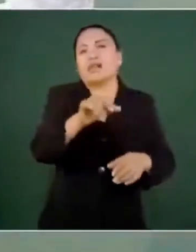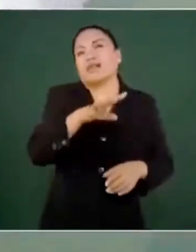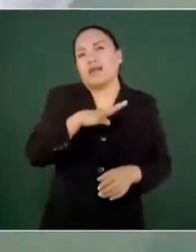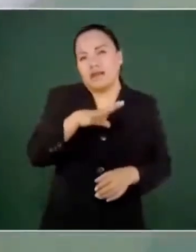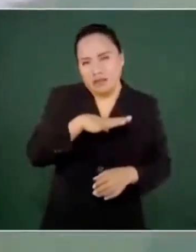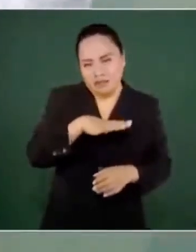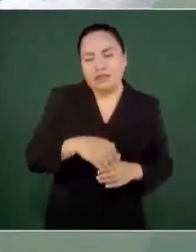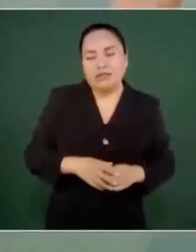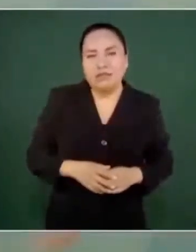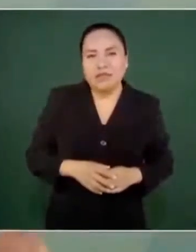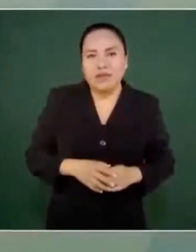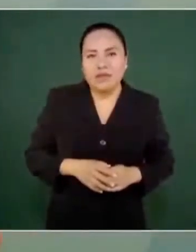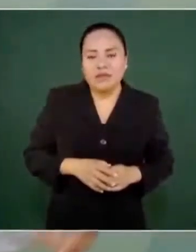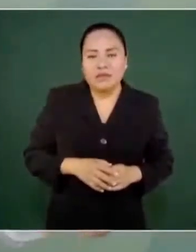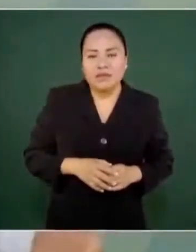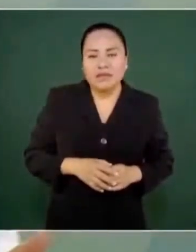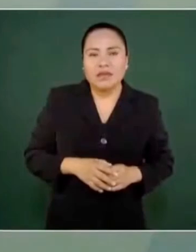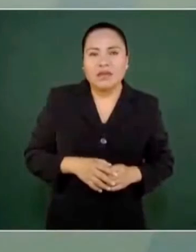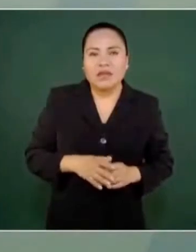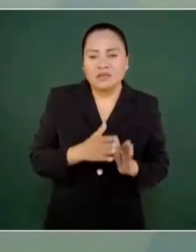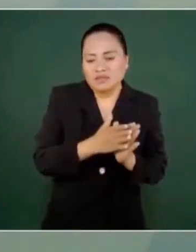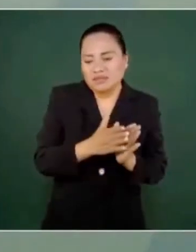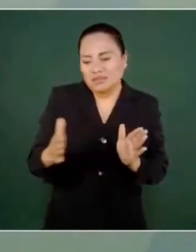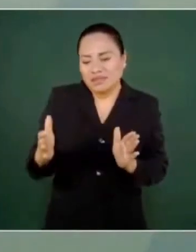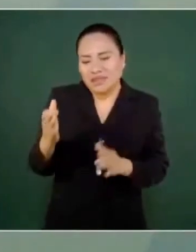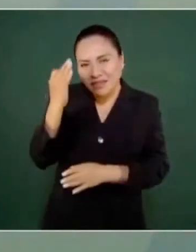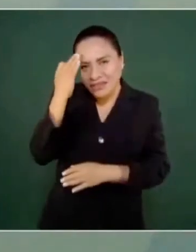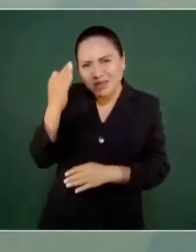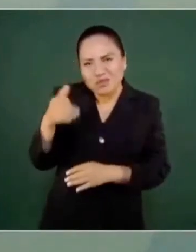política electoral,